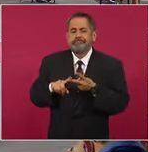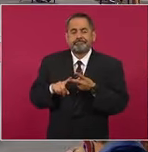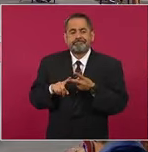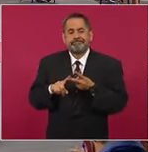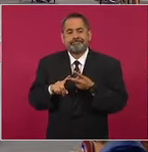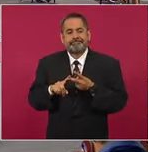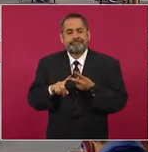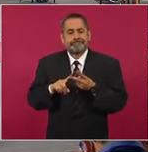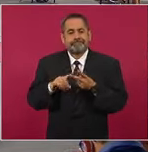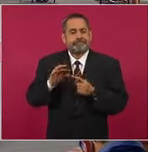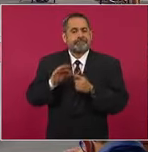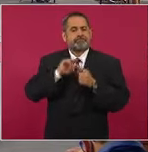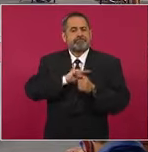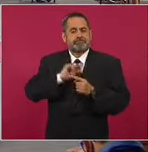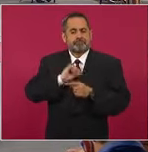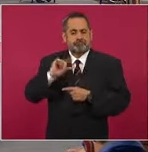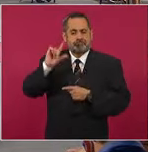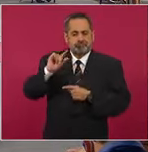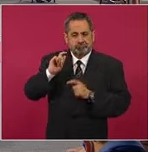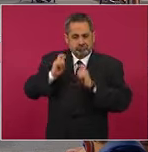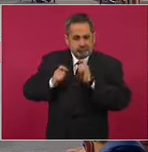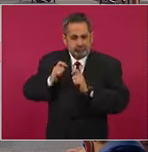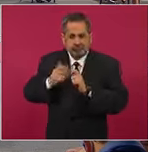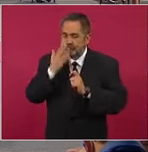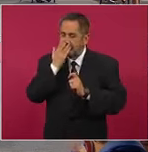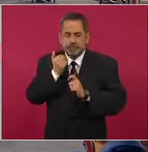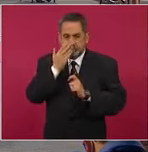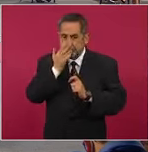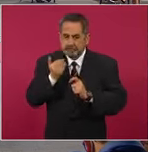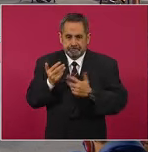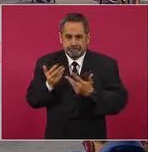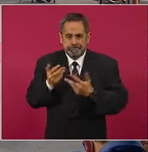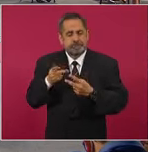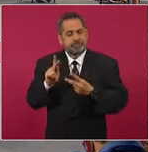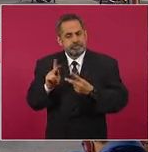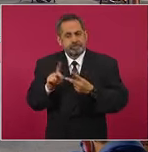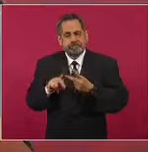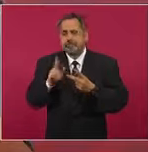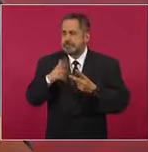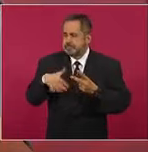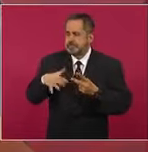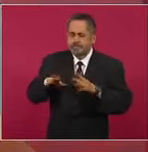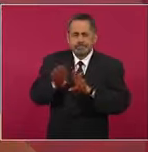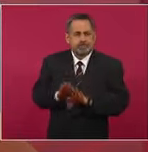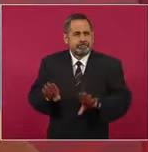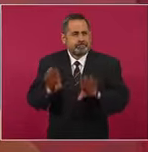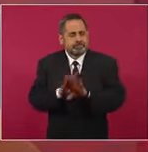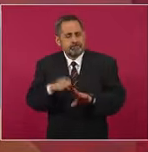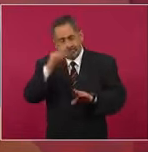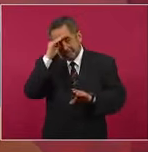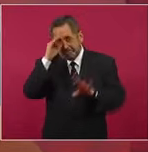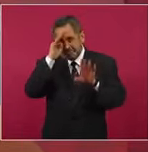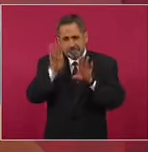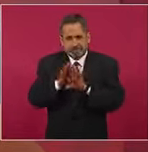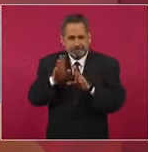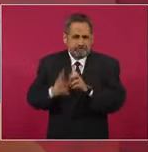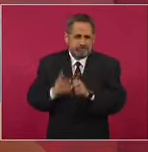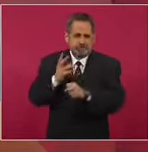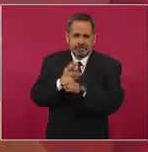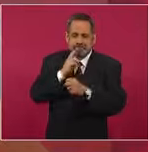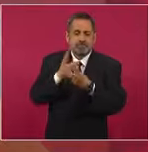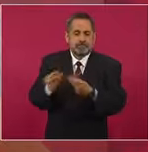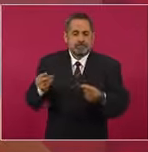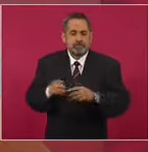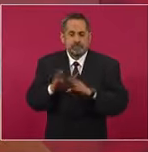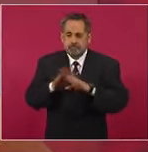los especialistas, pero de todas maneras ya estamos buscando la forma de resolverlo. El